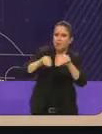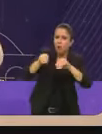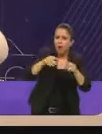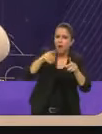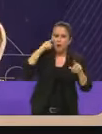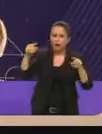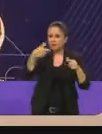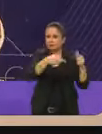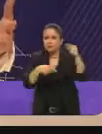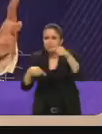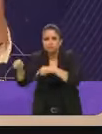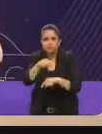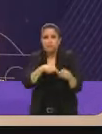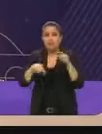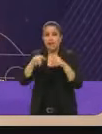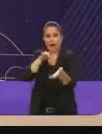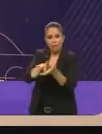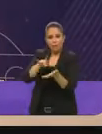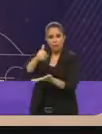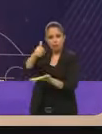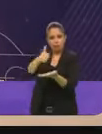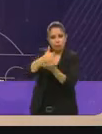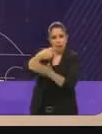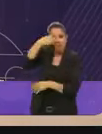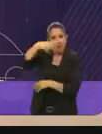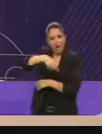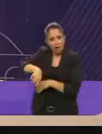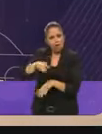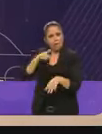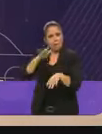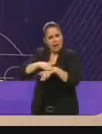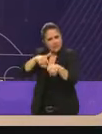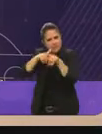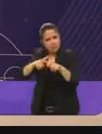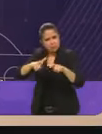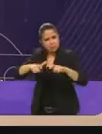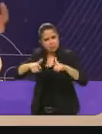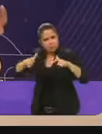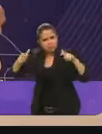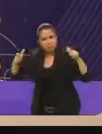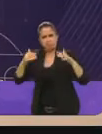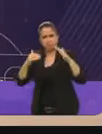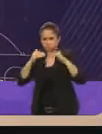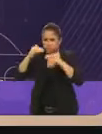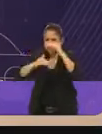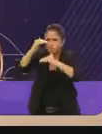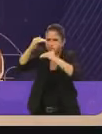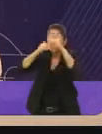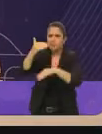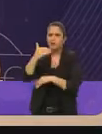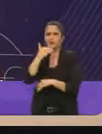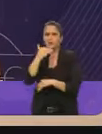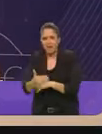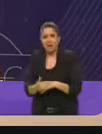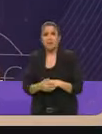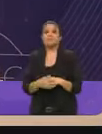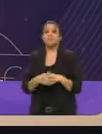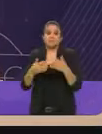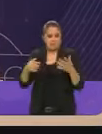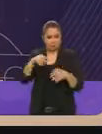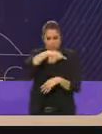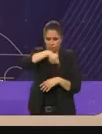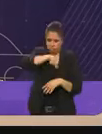apoyó a que esta ciudad siguiera creciendo. Así que, por supuesto que nosotros vamos a continuar